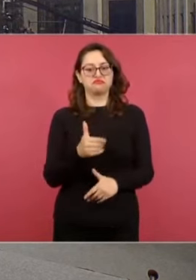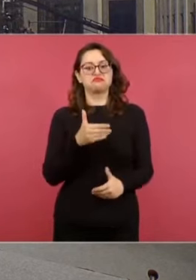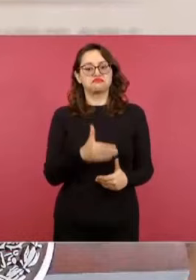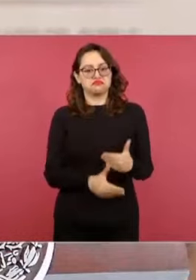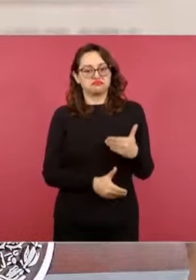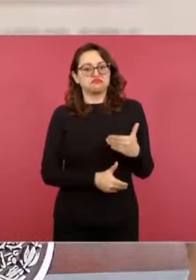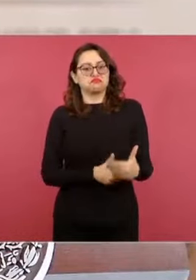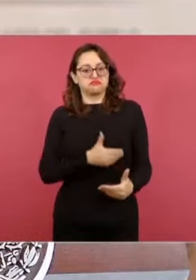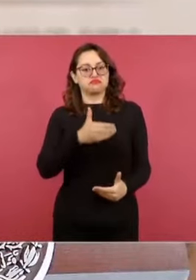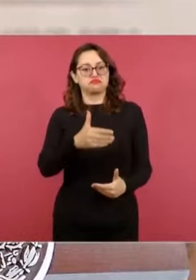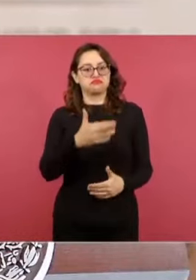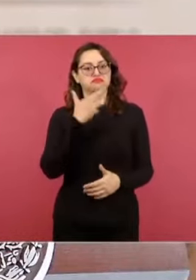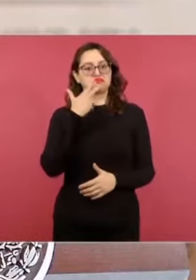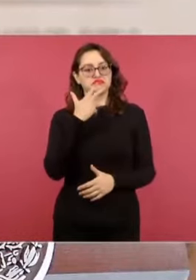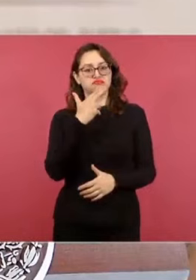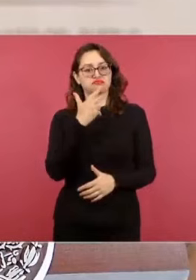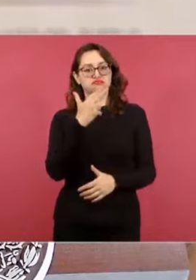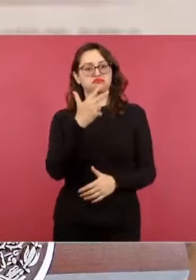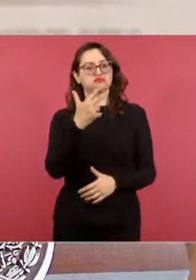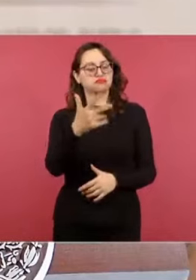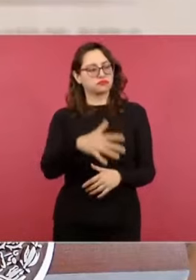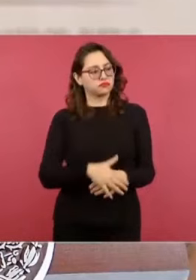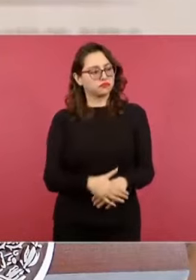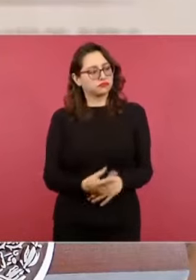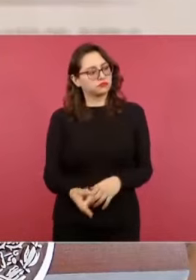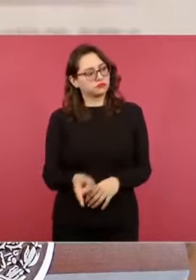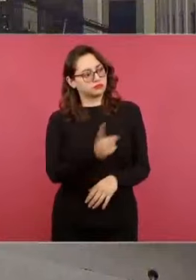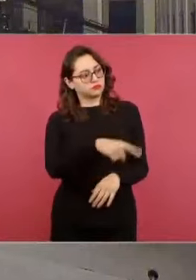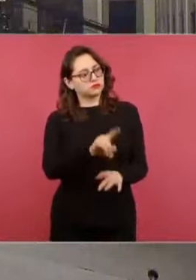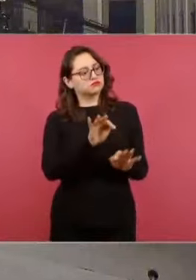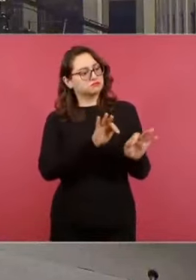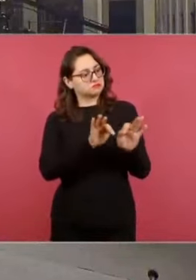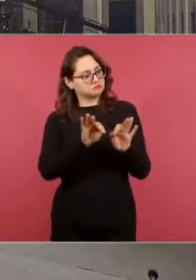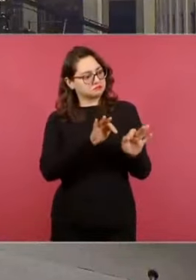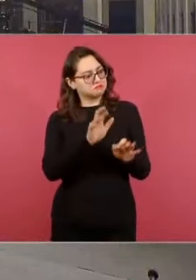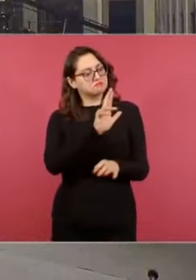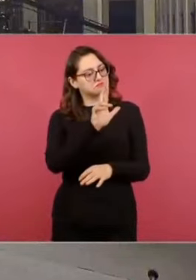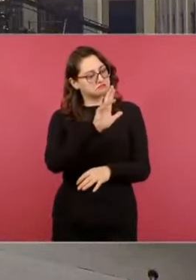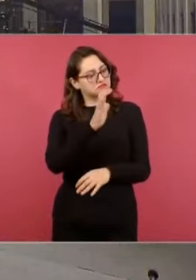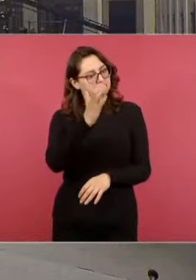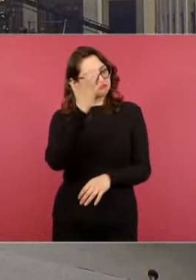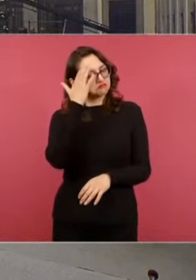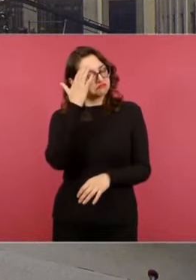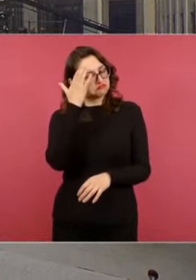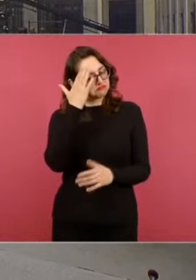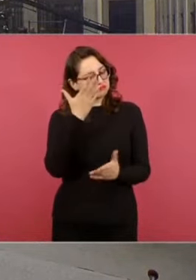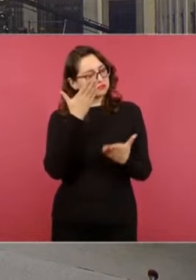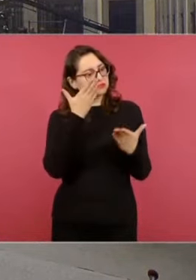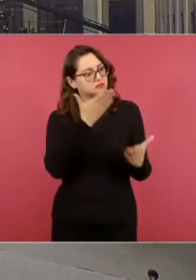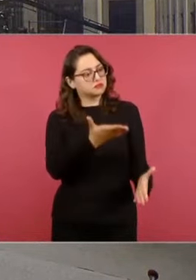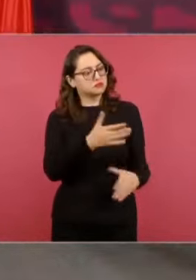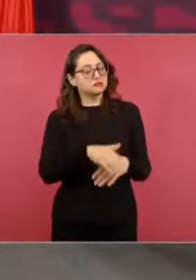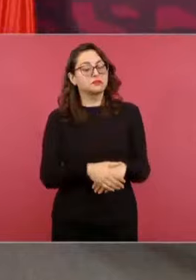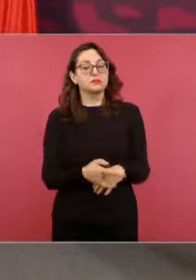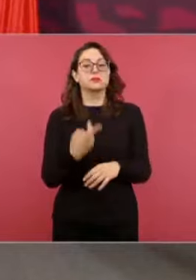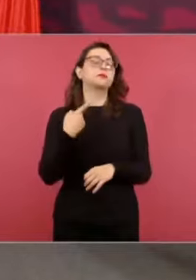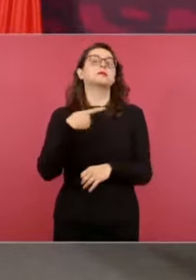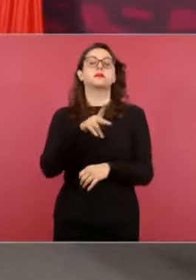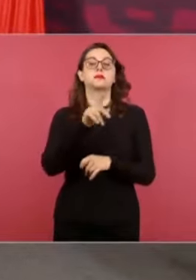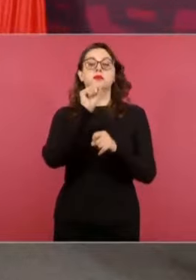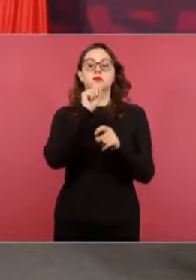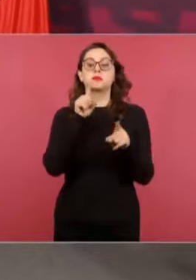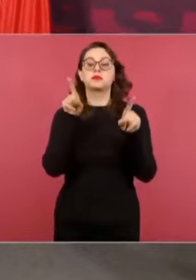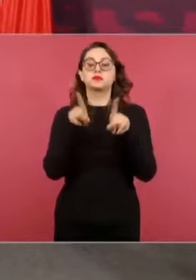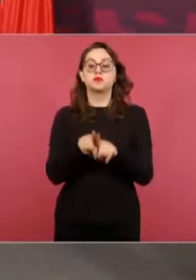significativa, así que reconocemos obviamente a todos los que lideran este proyecto, pero a todos los miles de